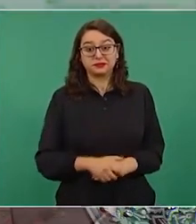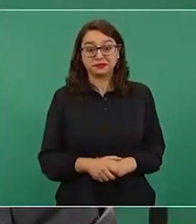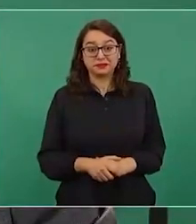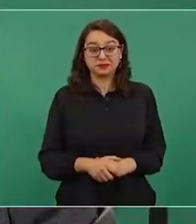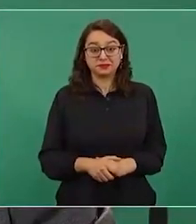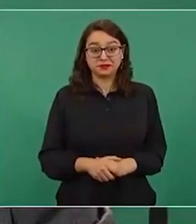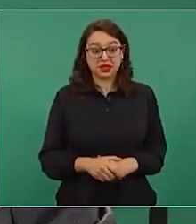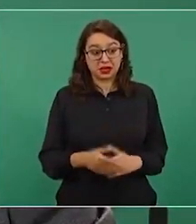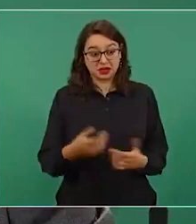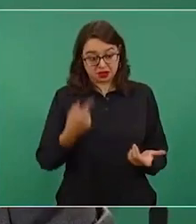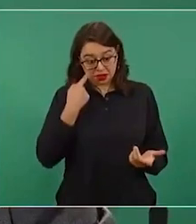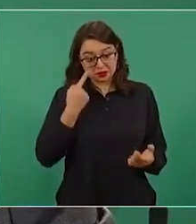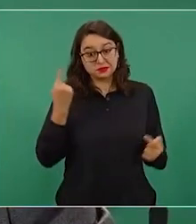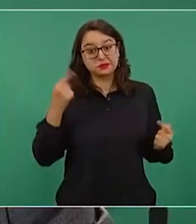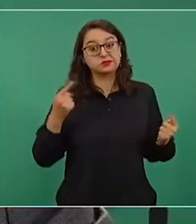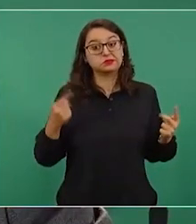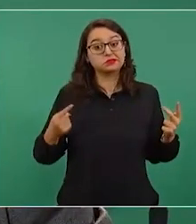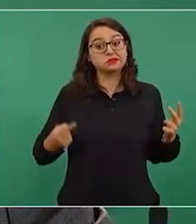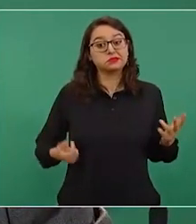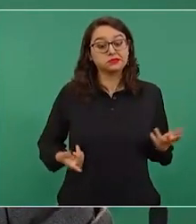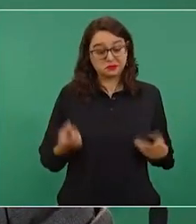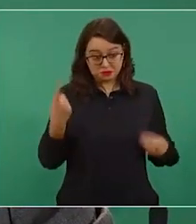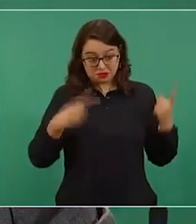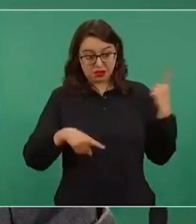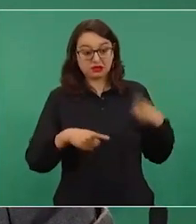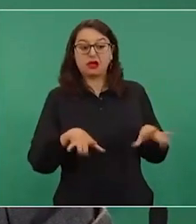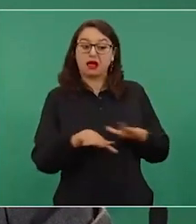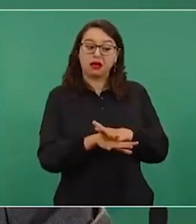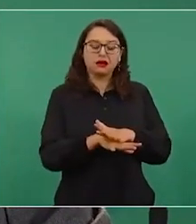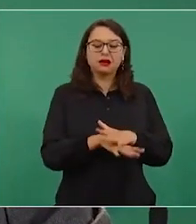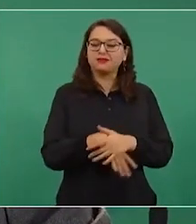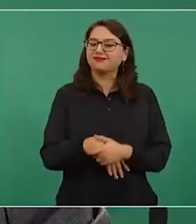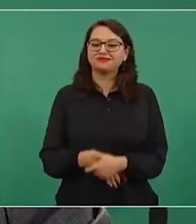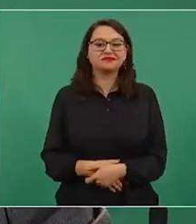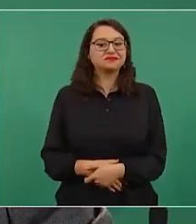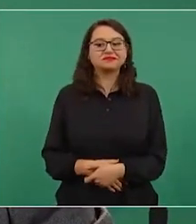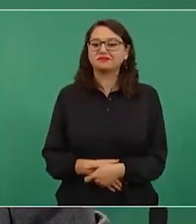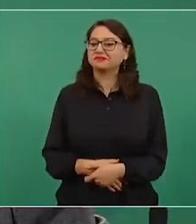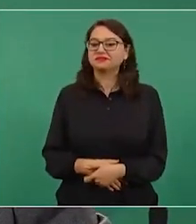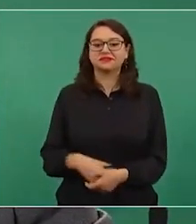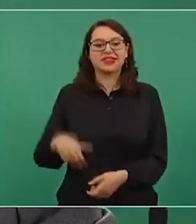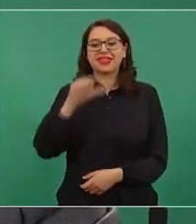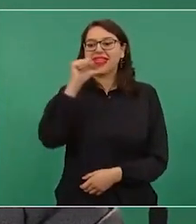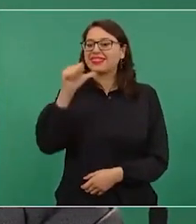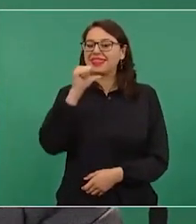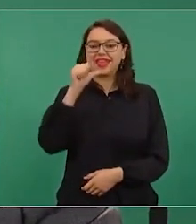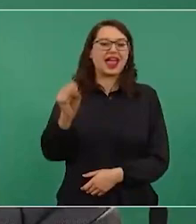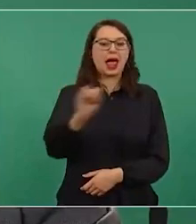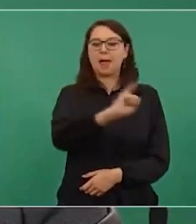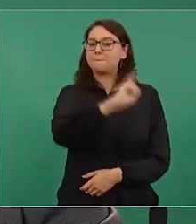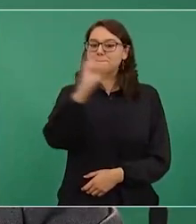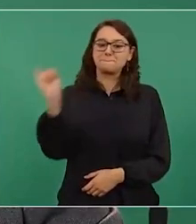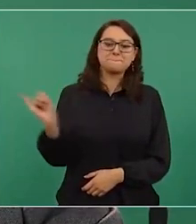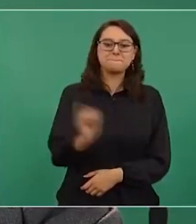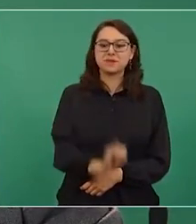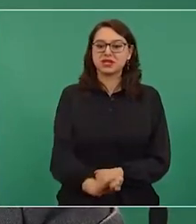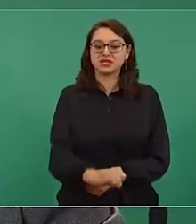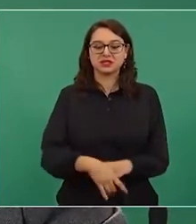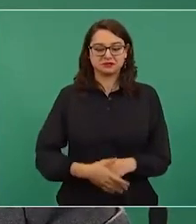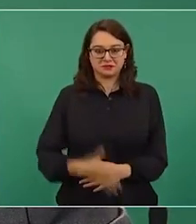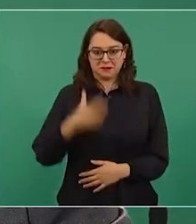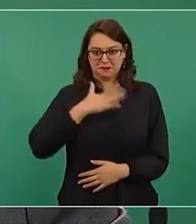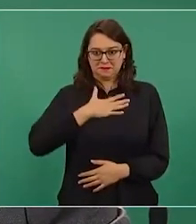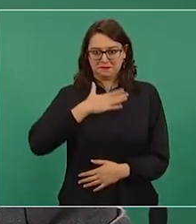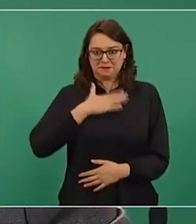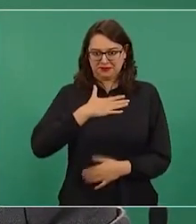Nunca, jamás, nunca. Pero no sólo es un asunto de dignidad y de